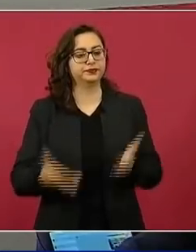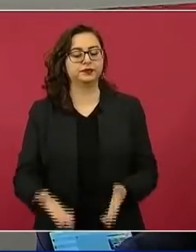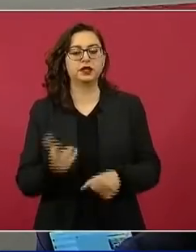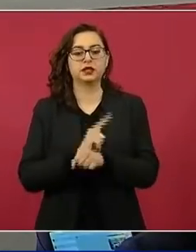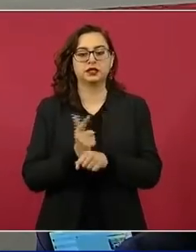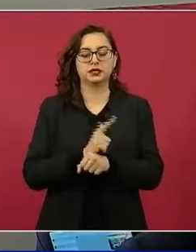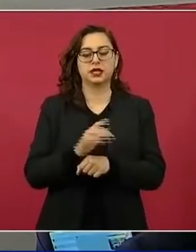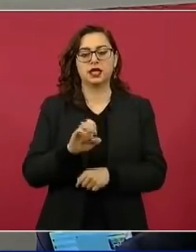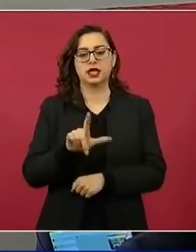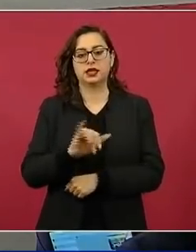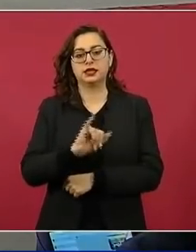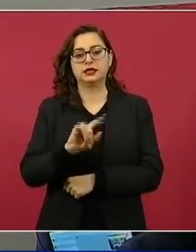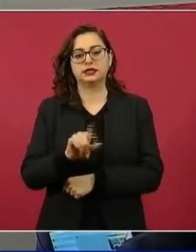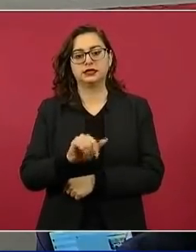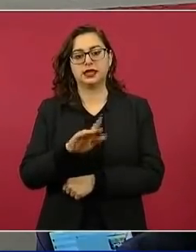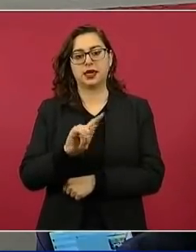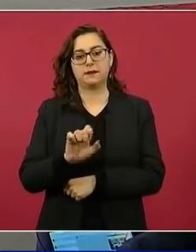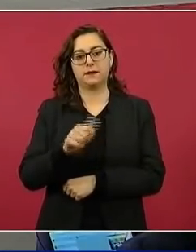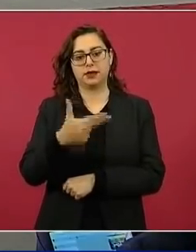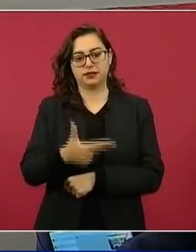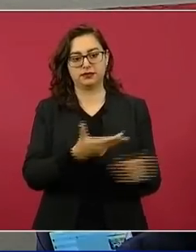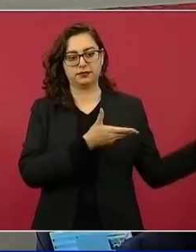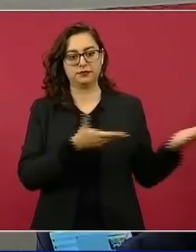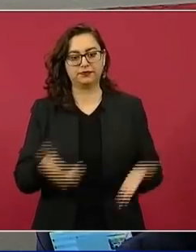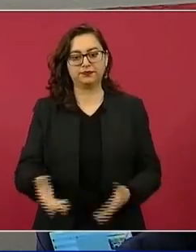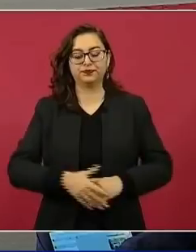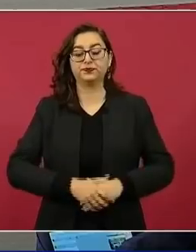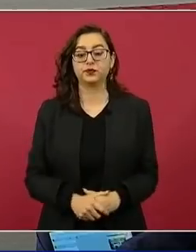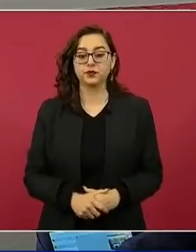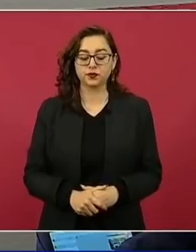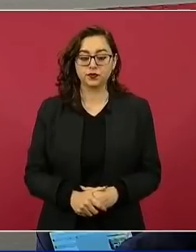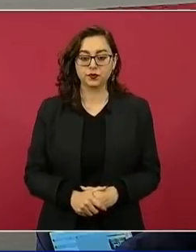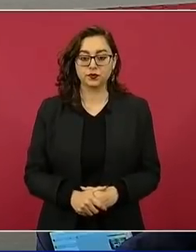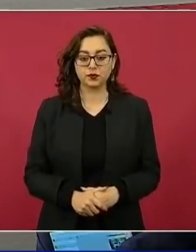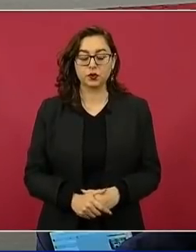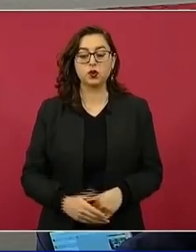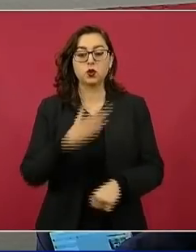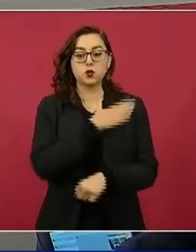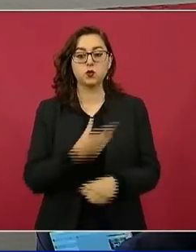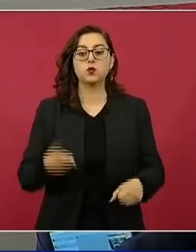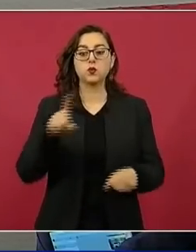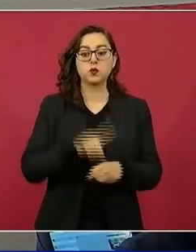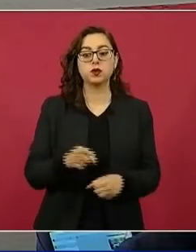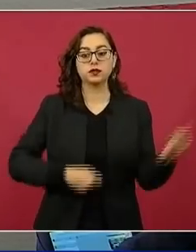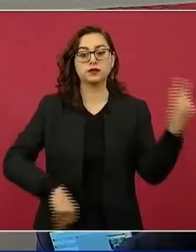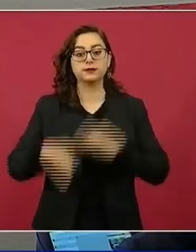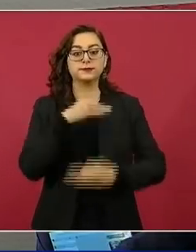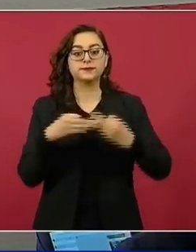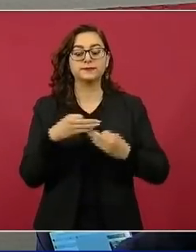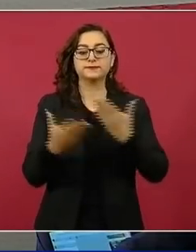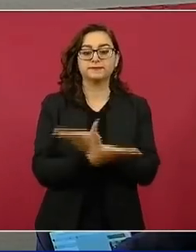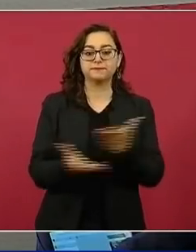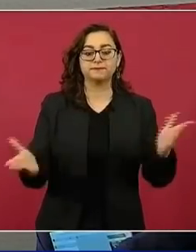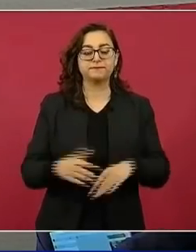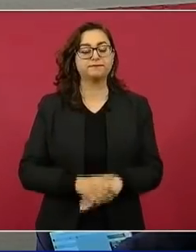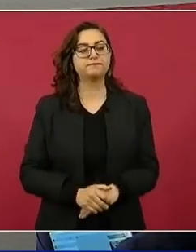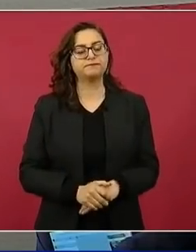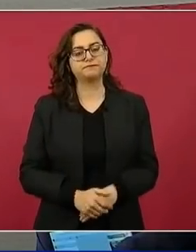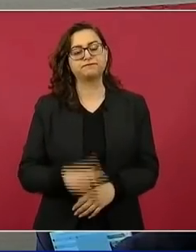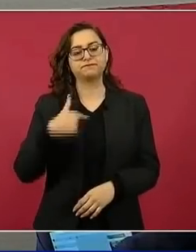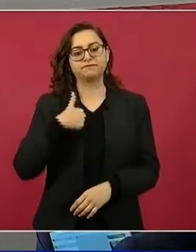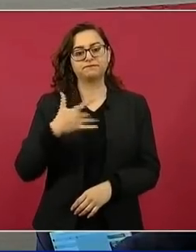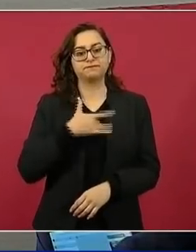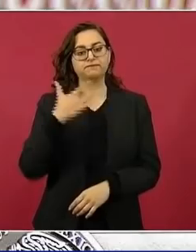Buen día a todas y a todos. Nos unimos al deseo de que el presidente se recupere pronto.